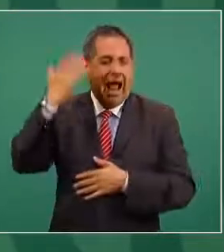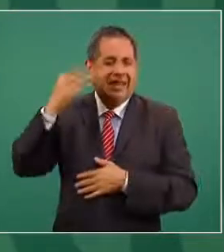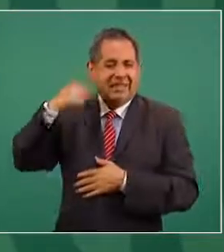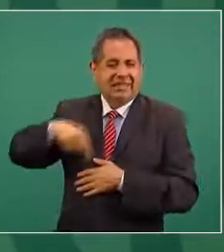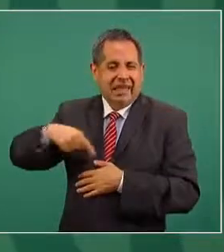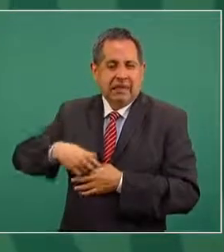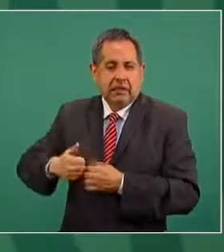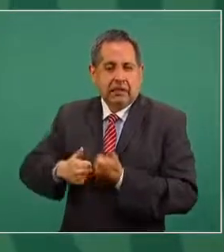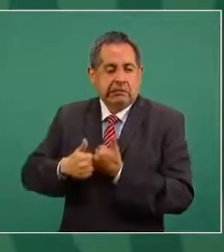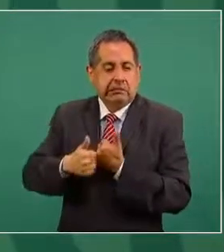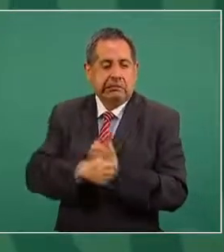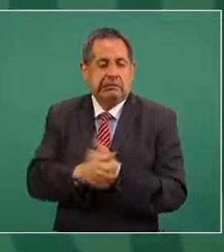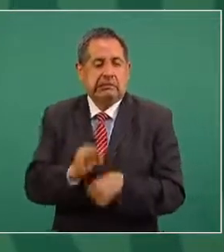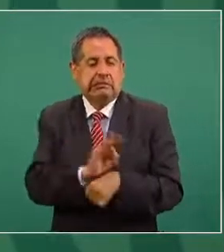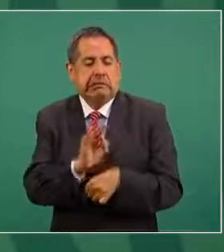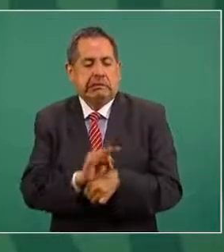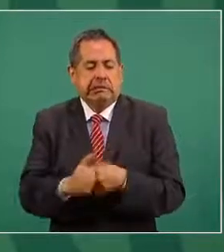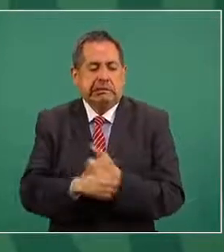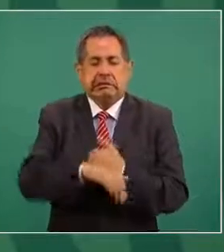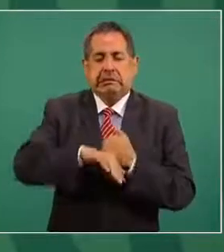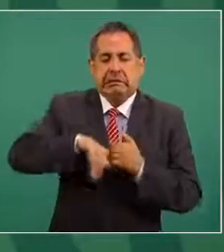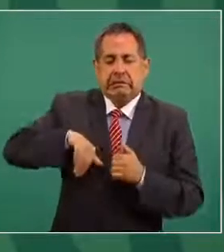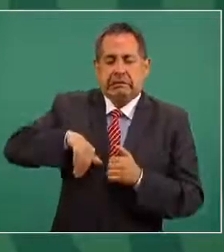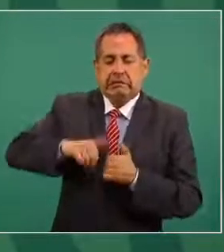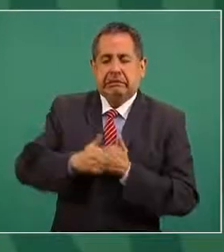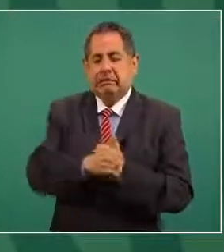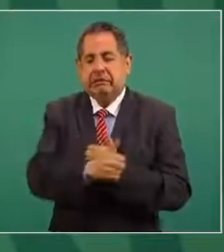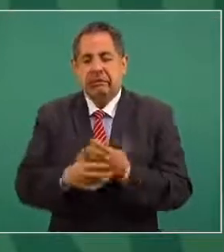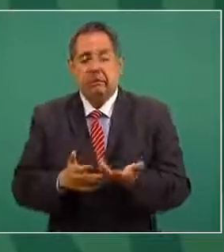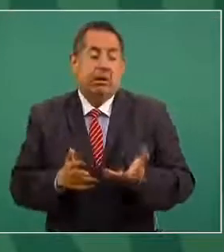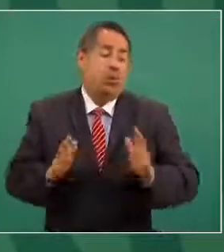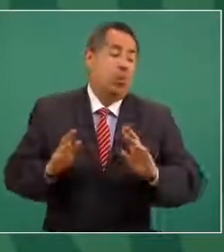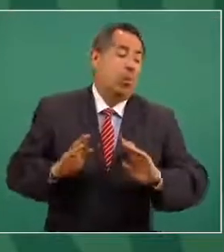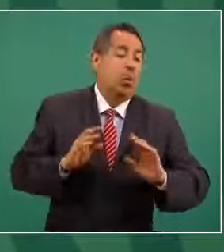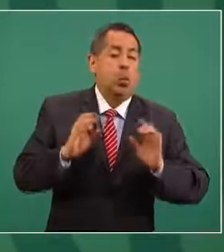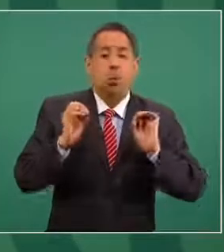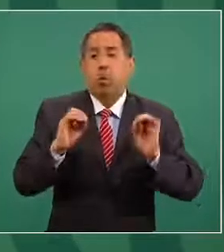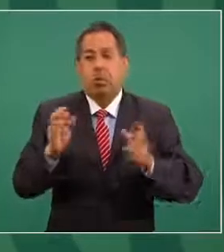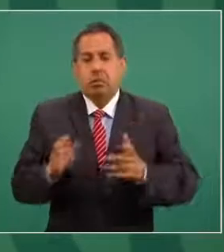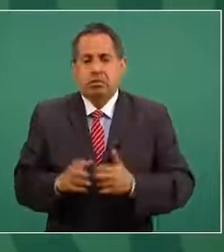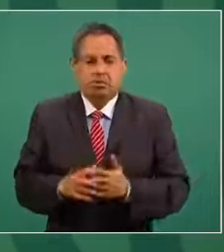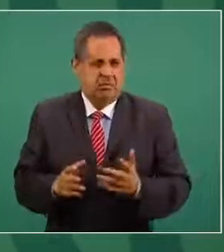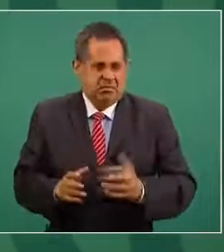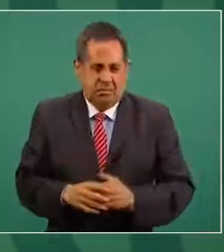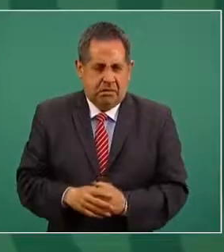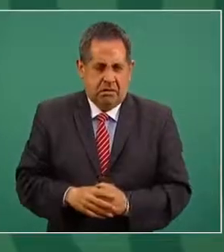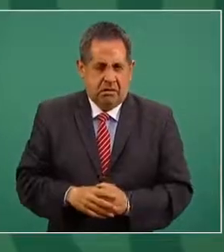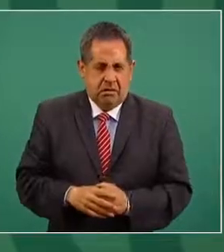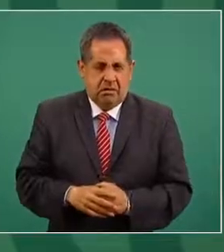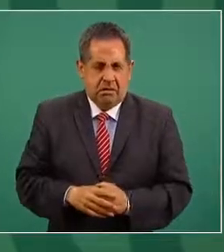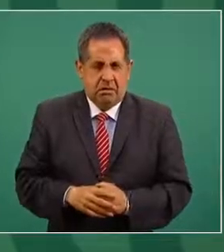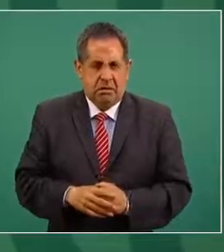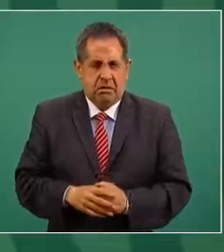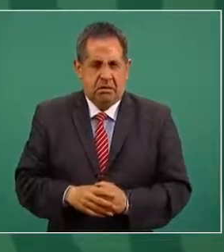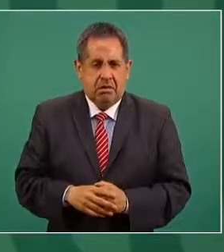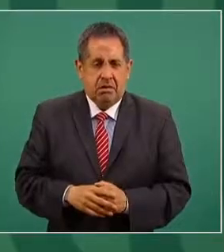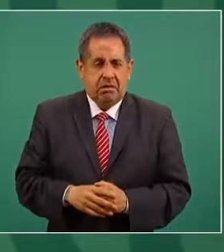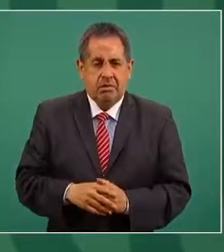te decía es que ya se